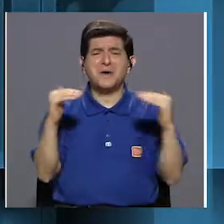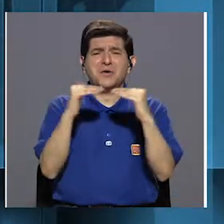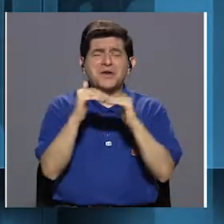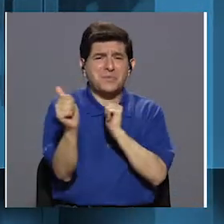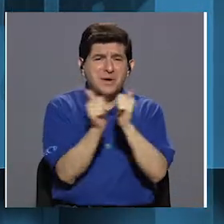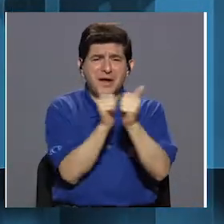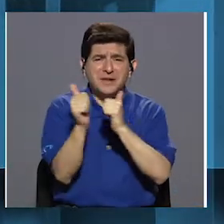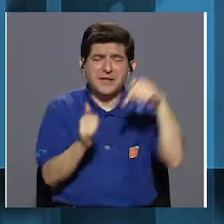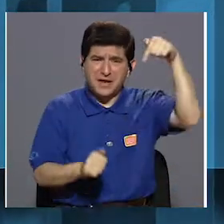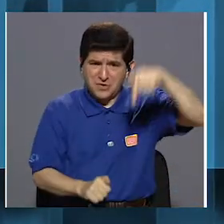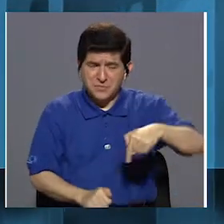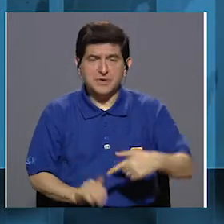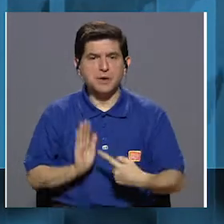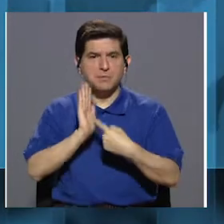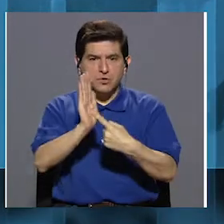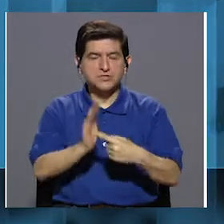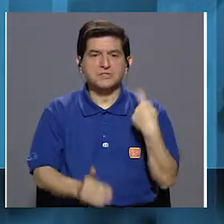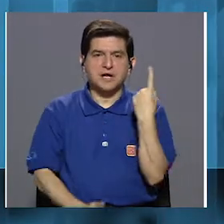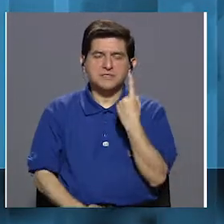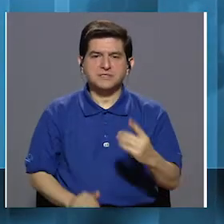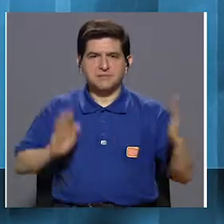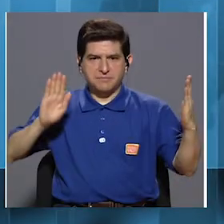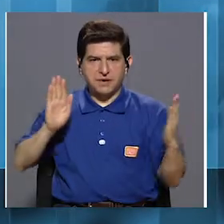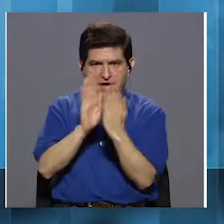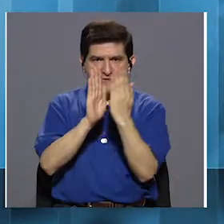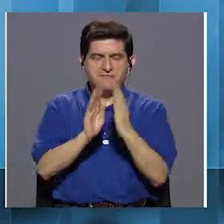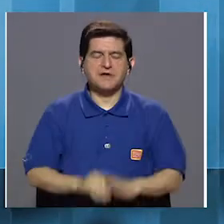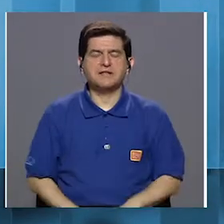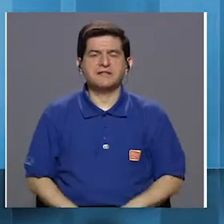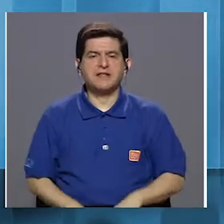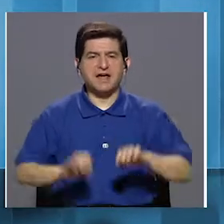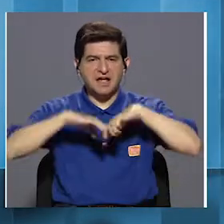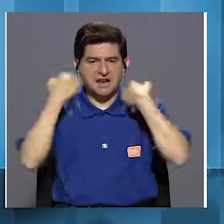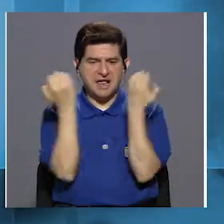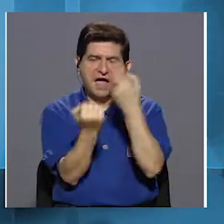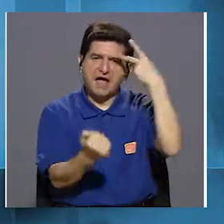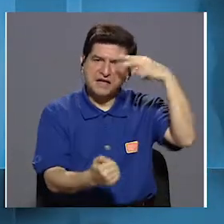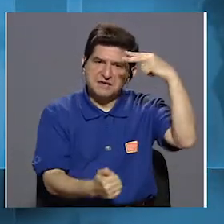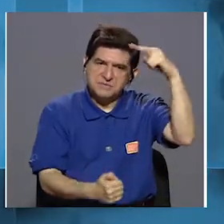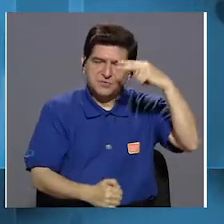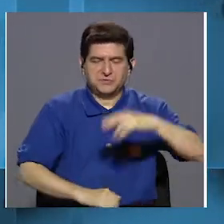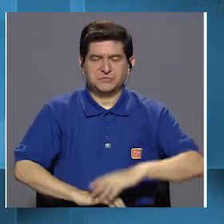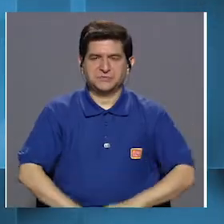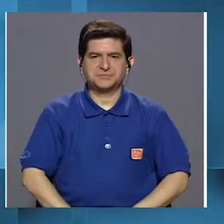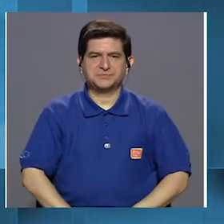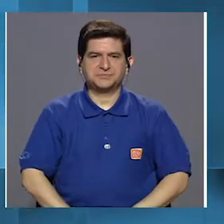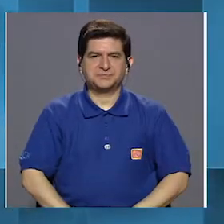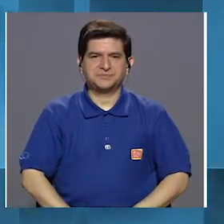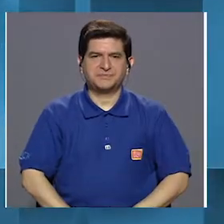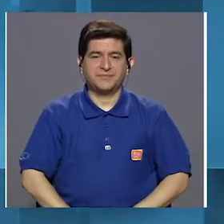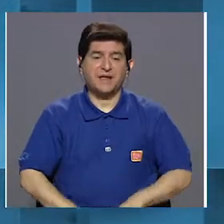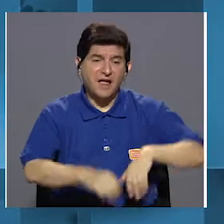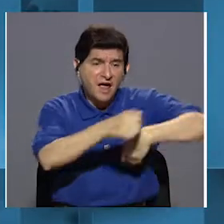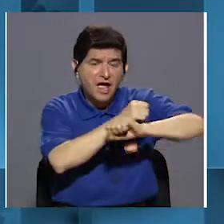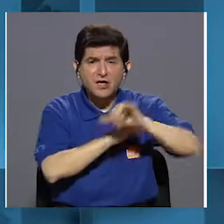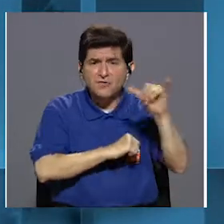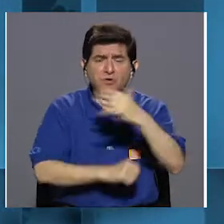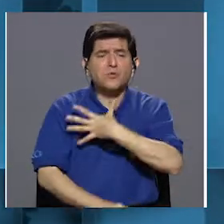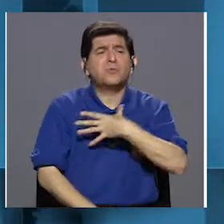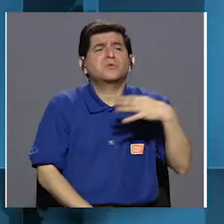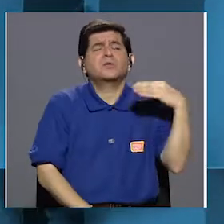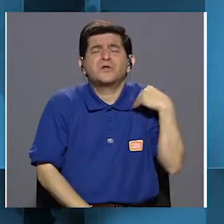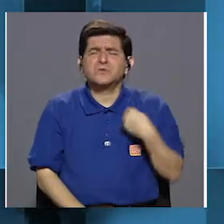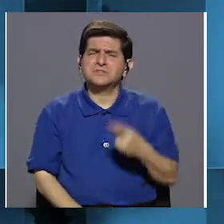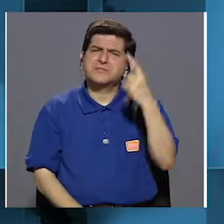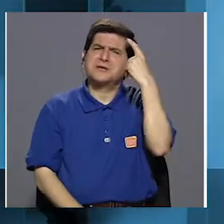torneo local, expuesto cada vez que nos toca vernos cara a cara con los equipos mexicanos. El fútbol también nos gusta porque